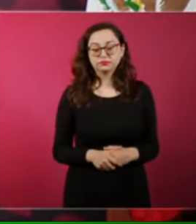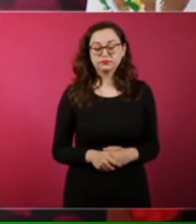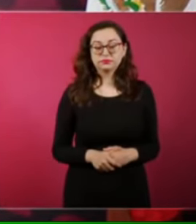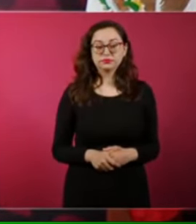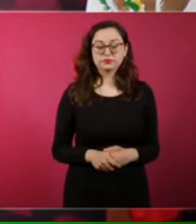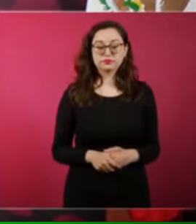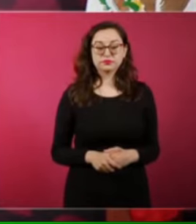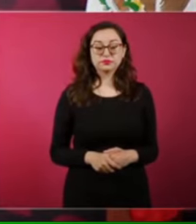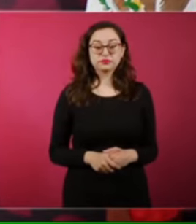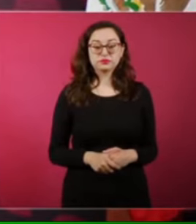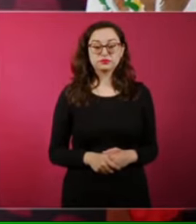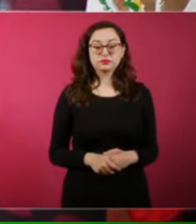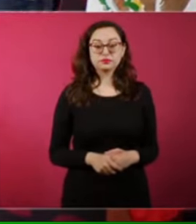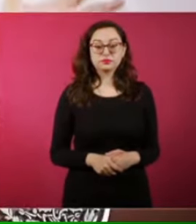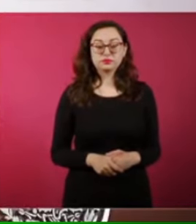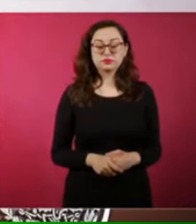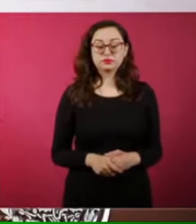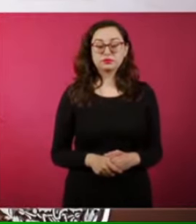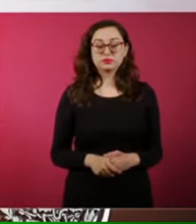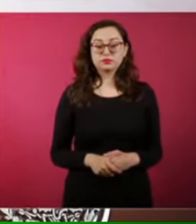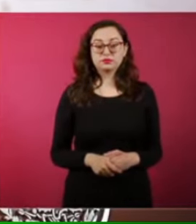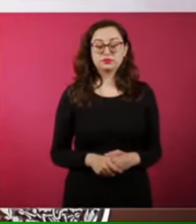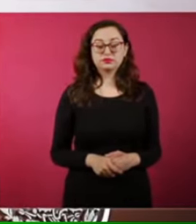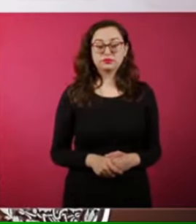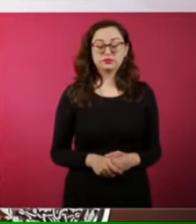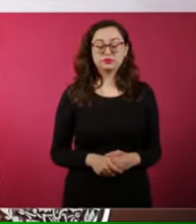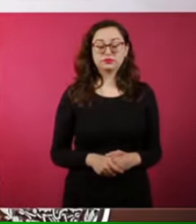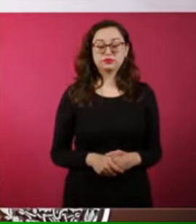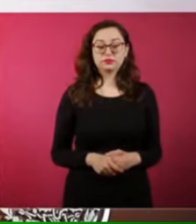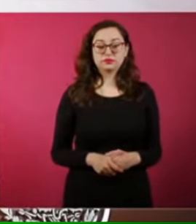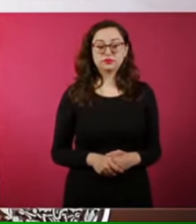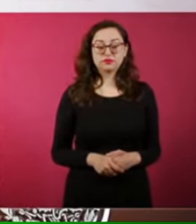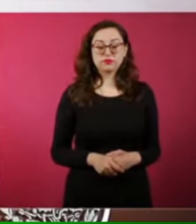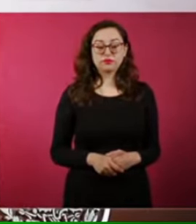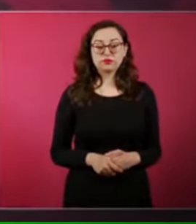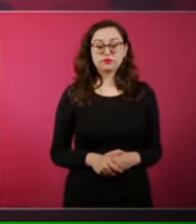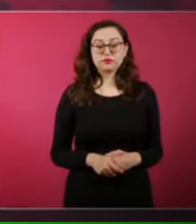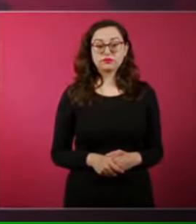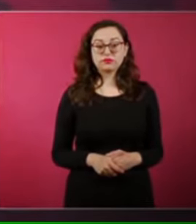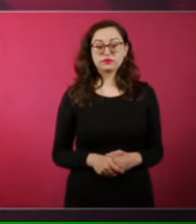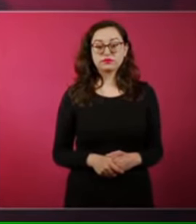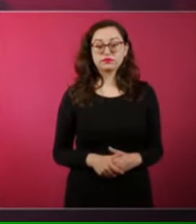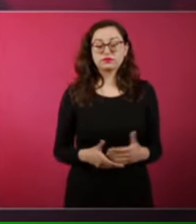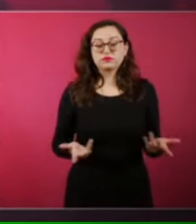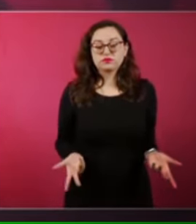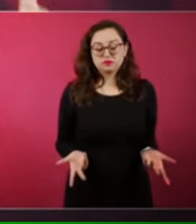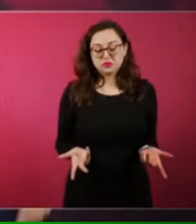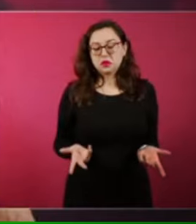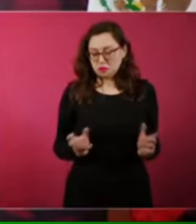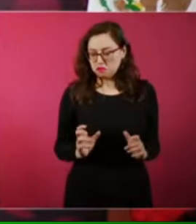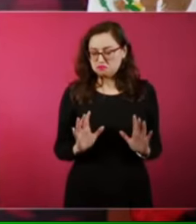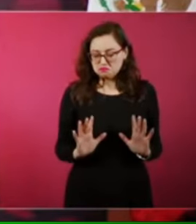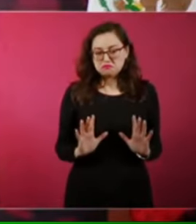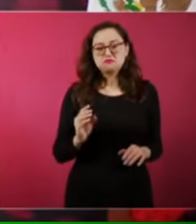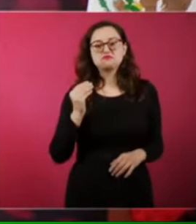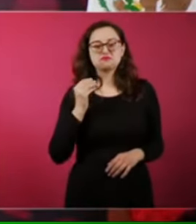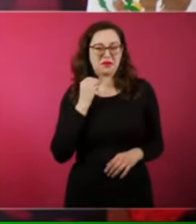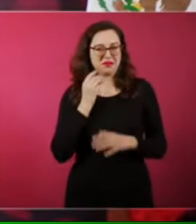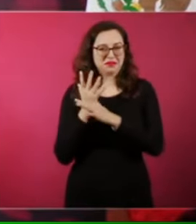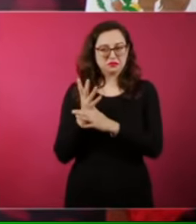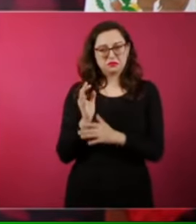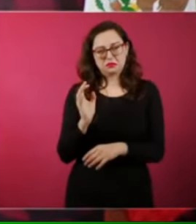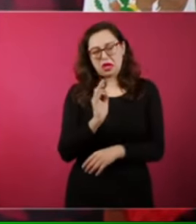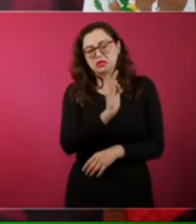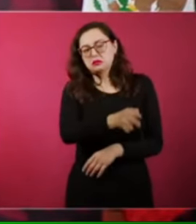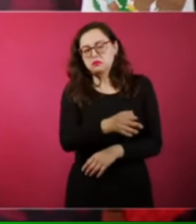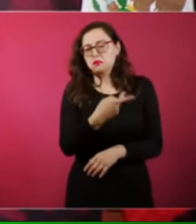y pues todos hasta, como dicen los abogados, aceptando sin conceder de que haya cometido un error,